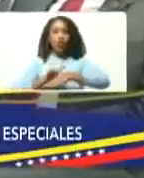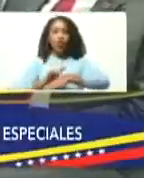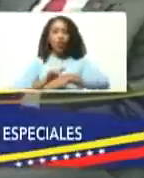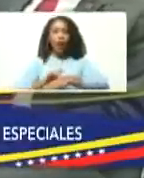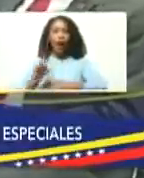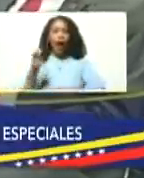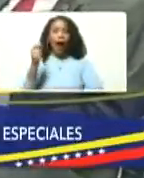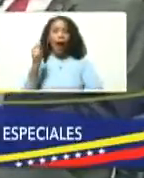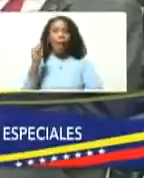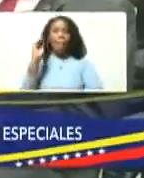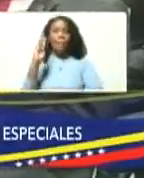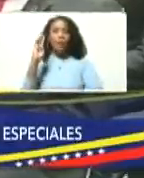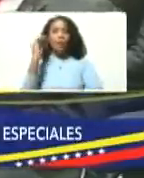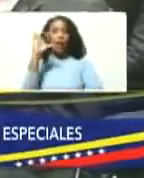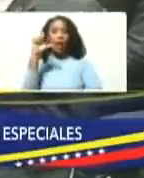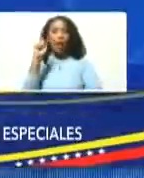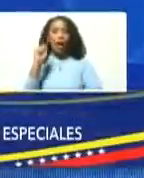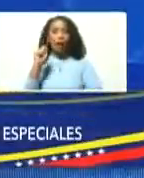Jiménez,